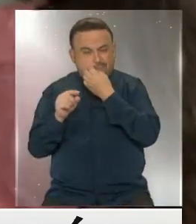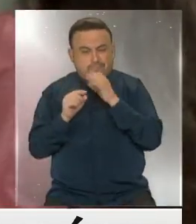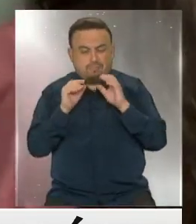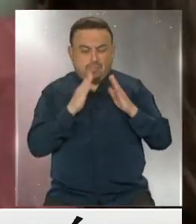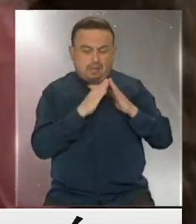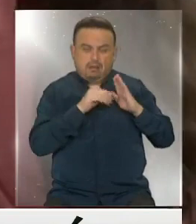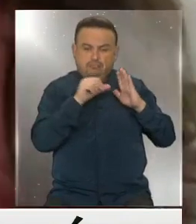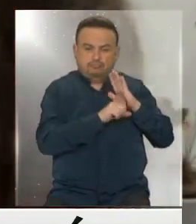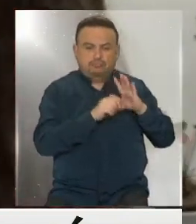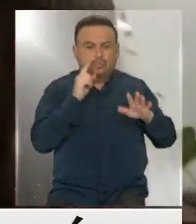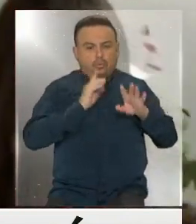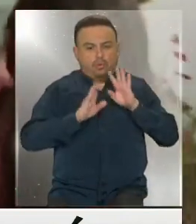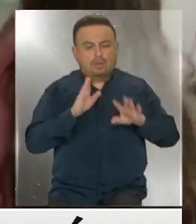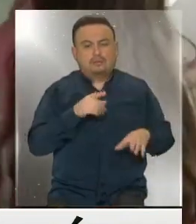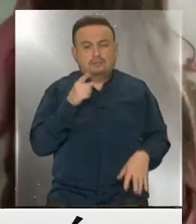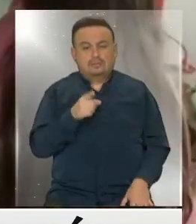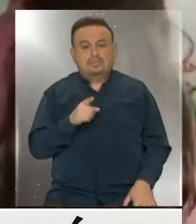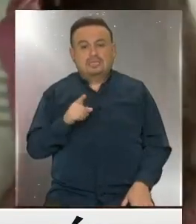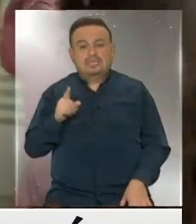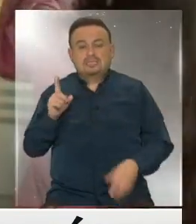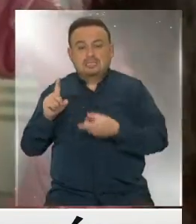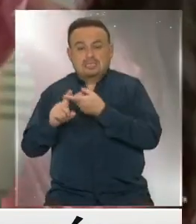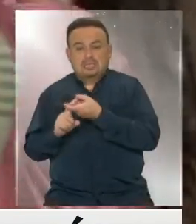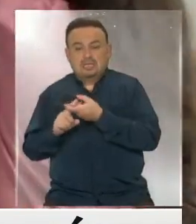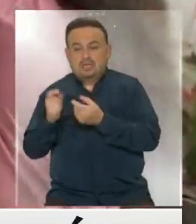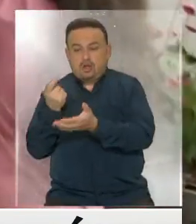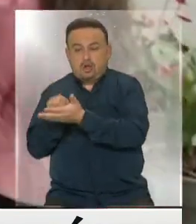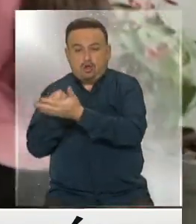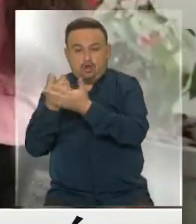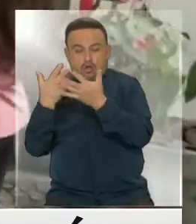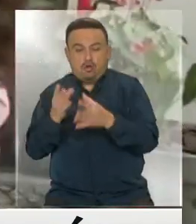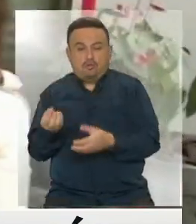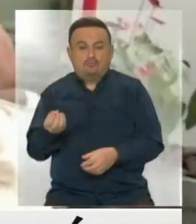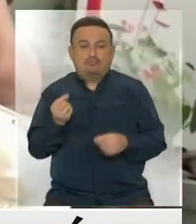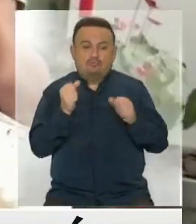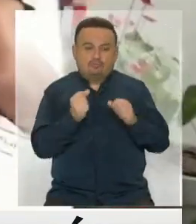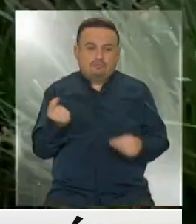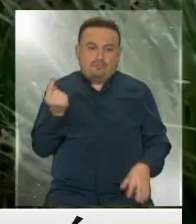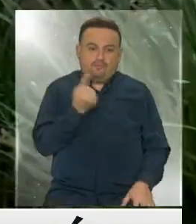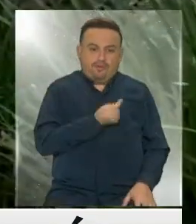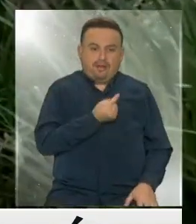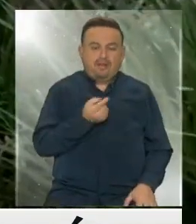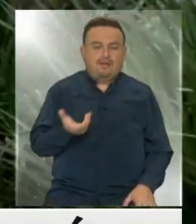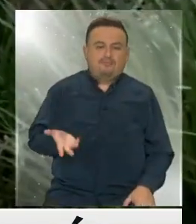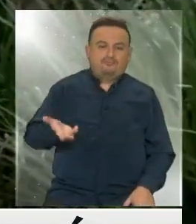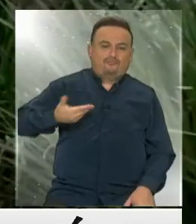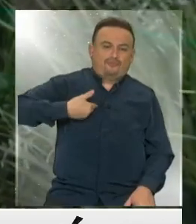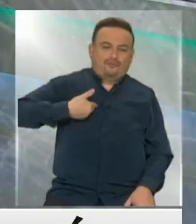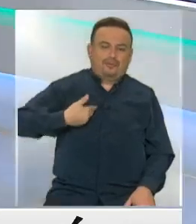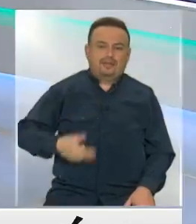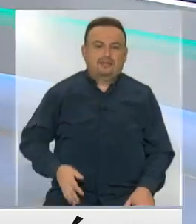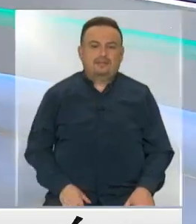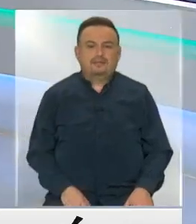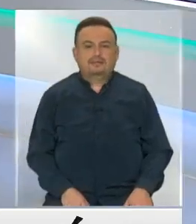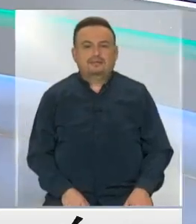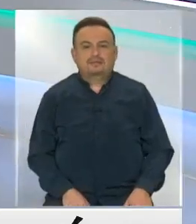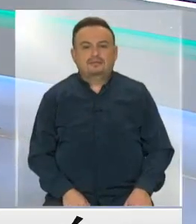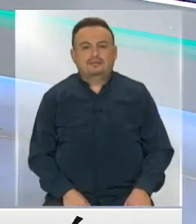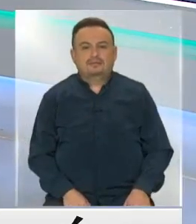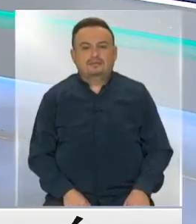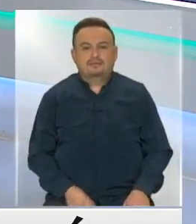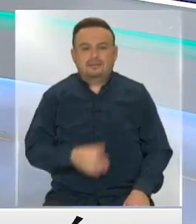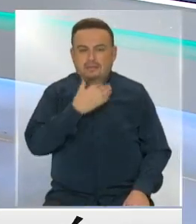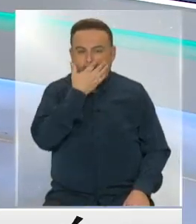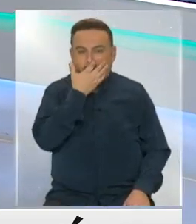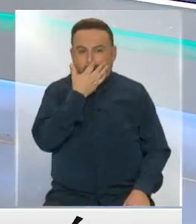en su casa. Sin embargo, fue su marido que después de hacer las compras, la posible persona que lo haya contagiado a ella.